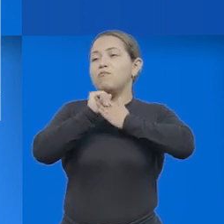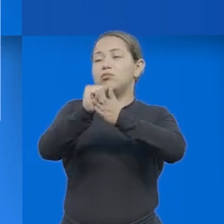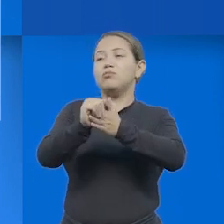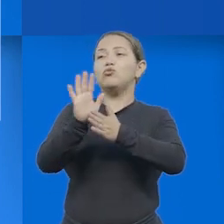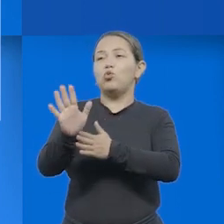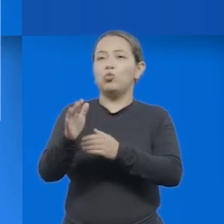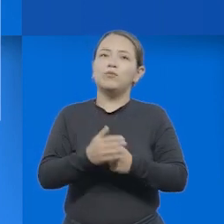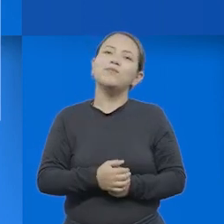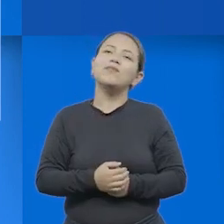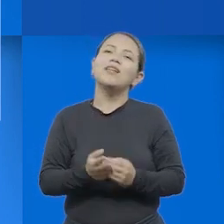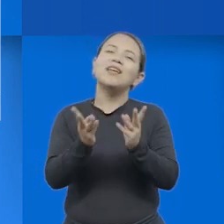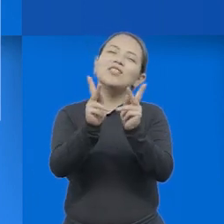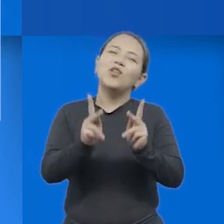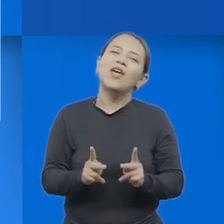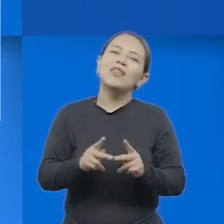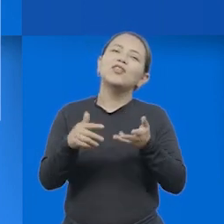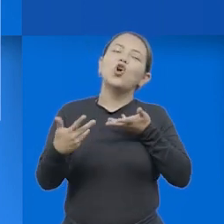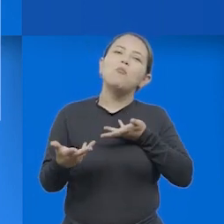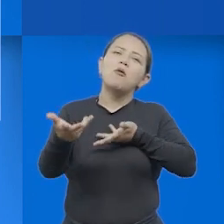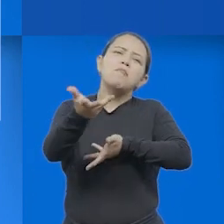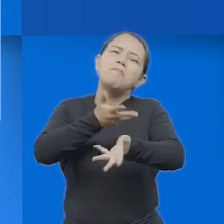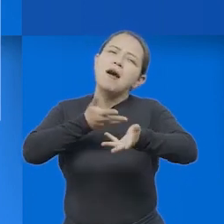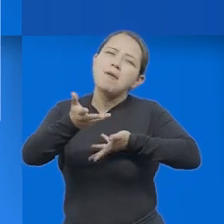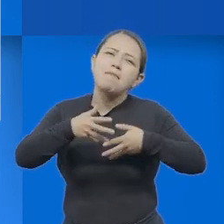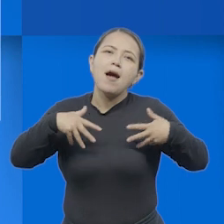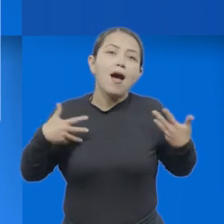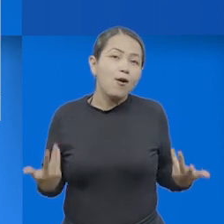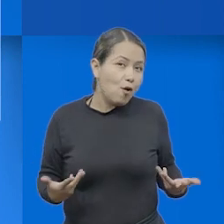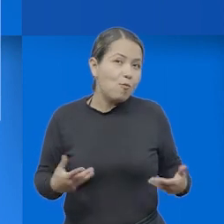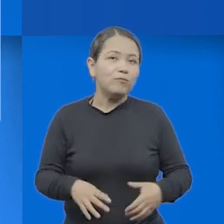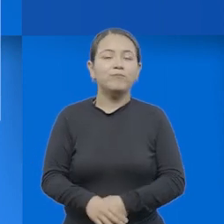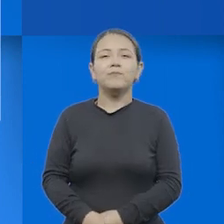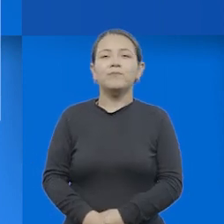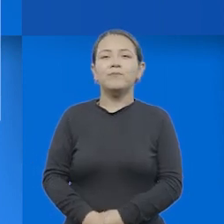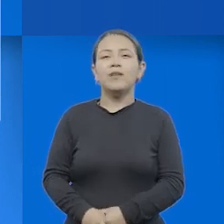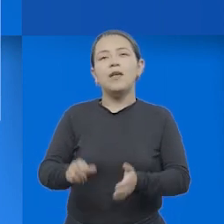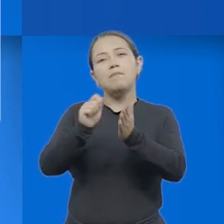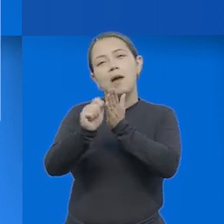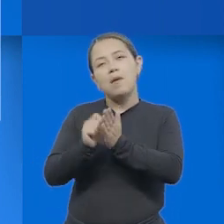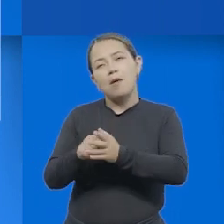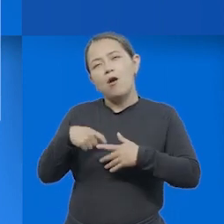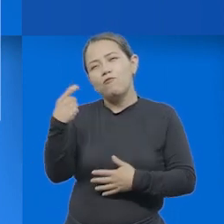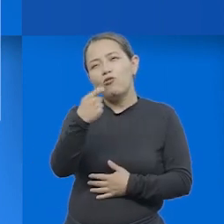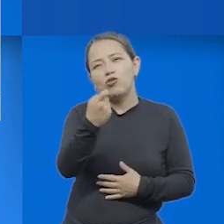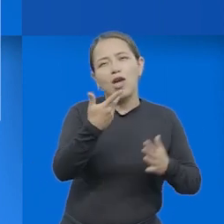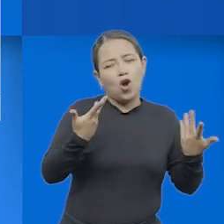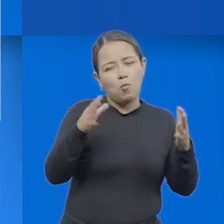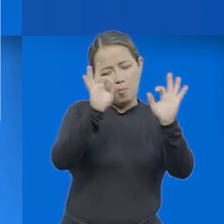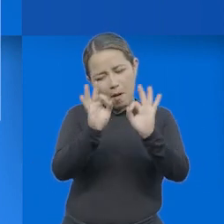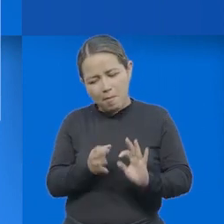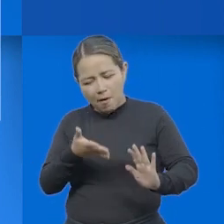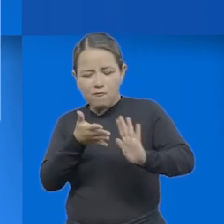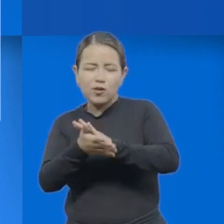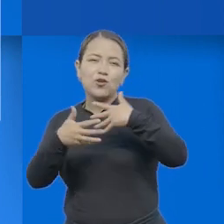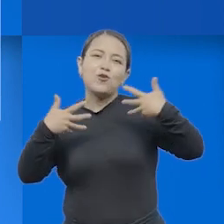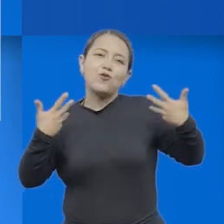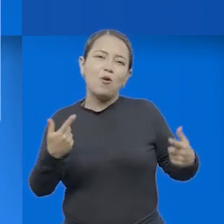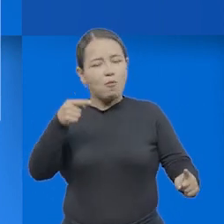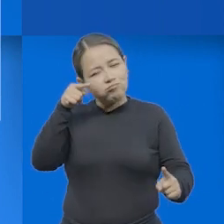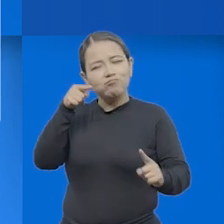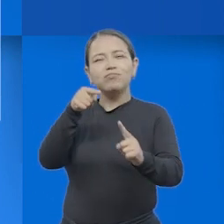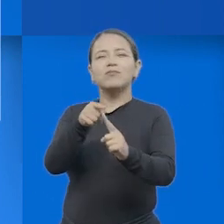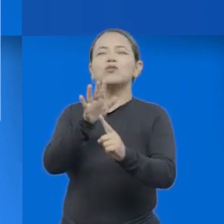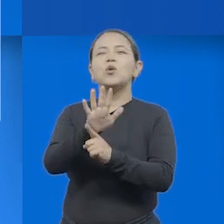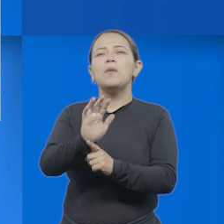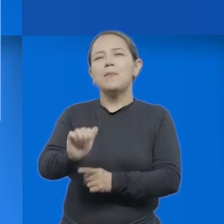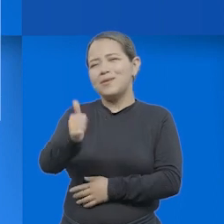pues trabajar con los estudiantes sobre planes y esquemas textuales, para la búsqueda y organización de la información,